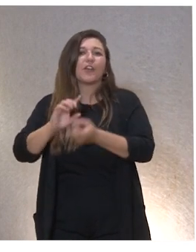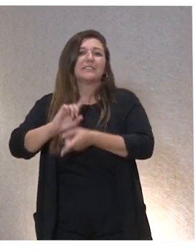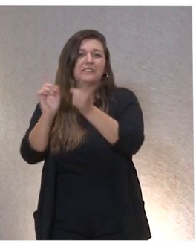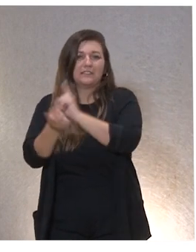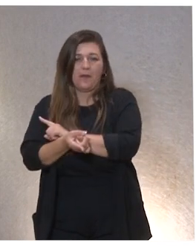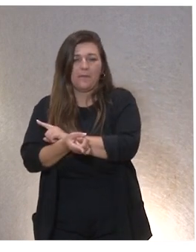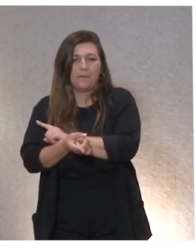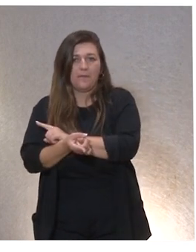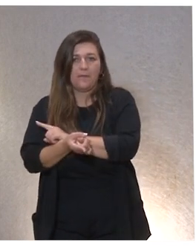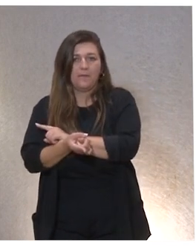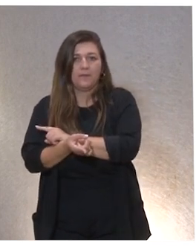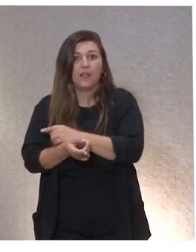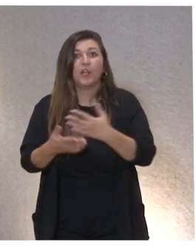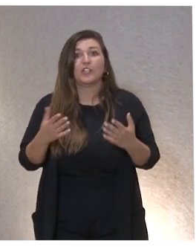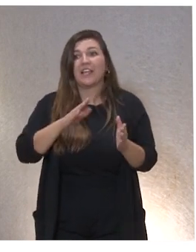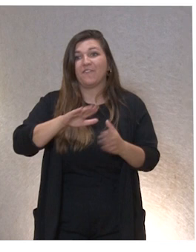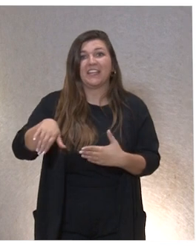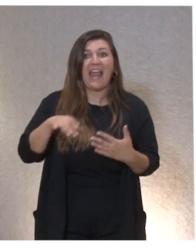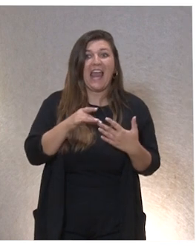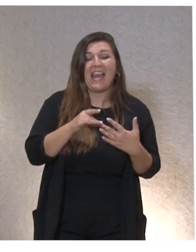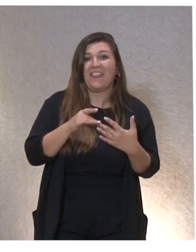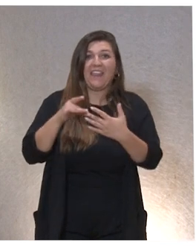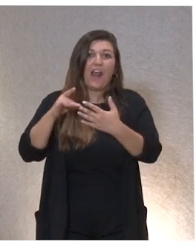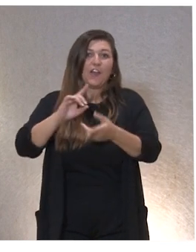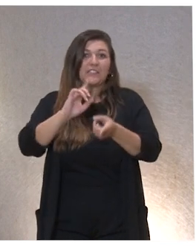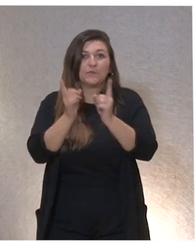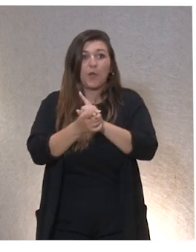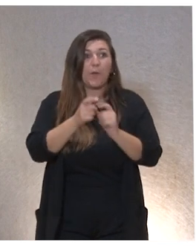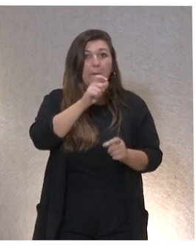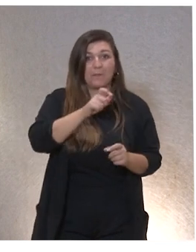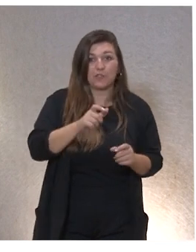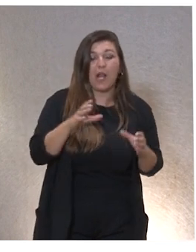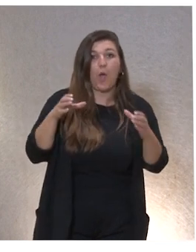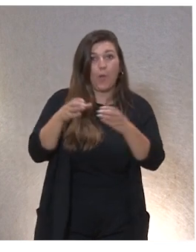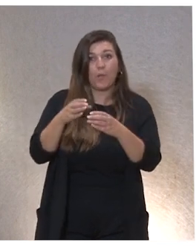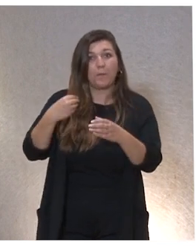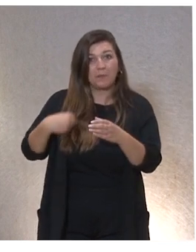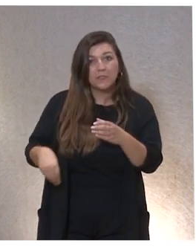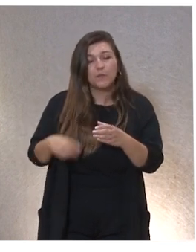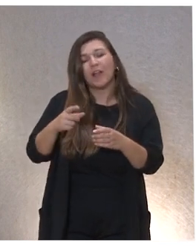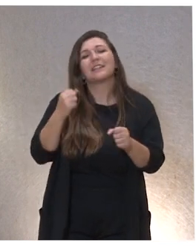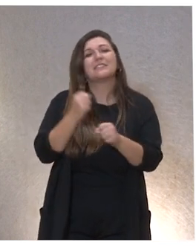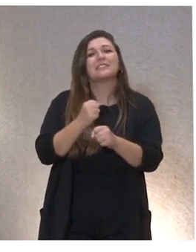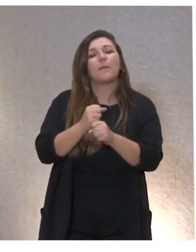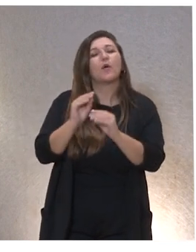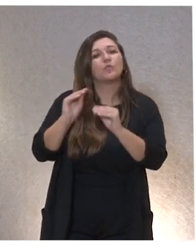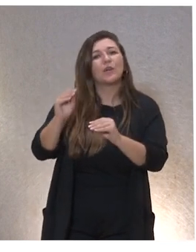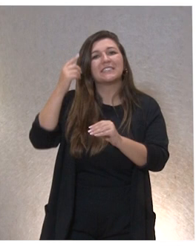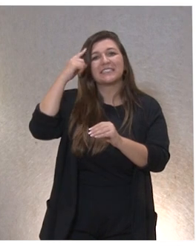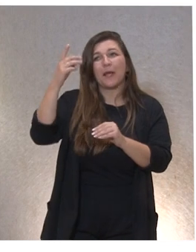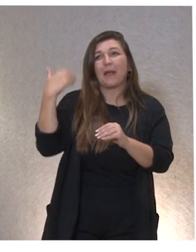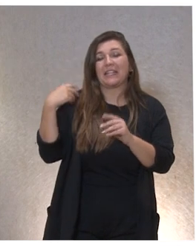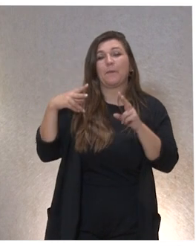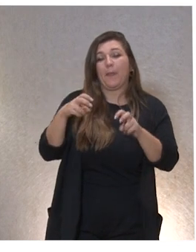Y eso producía un liderazgo transformacional, porque estas personas que estaban en este grupo tenían la tarea, y ya la sabían desde el principio, que no os lo he